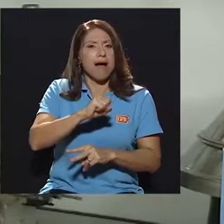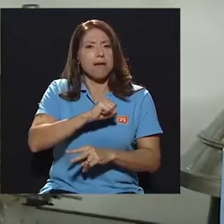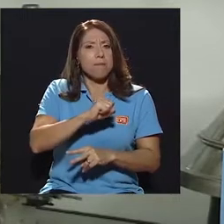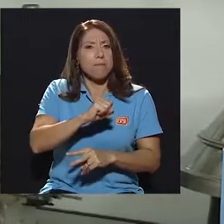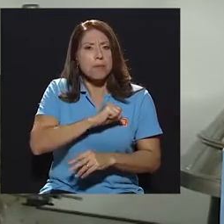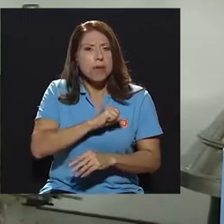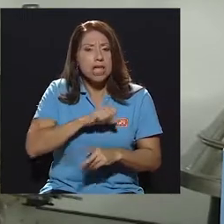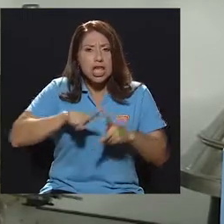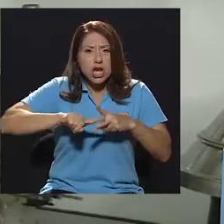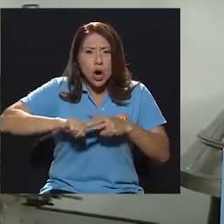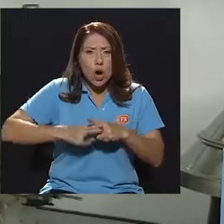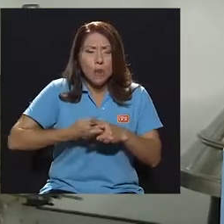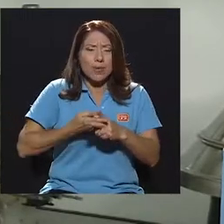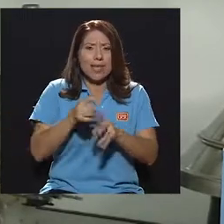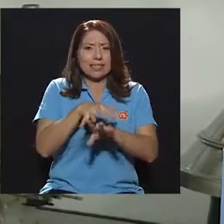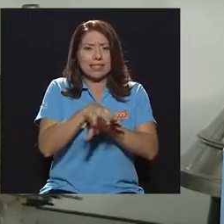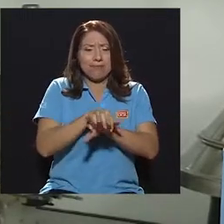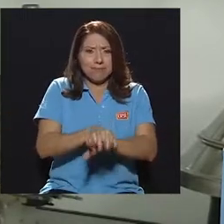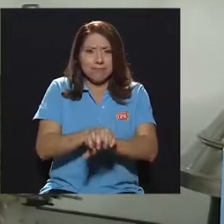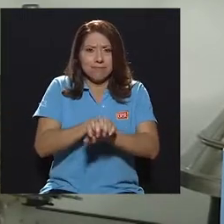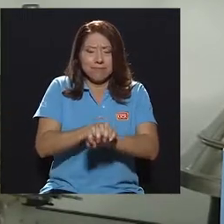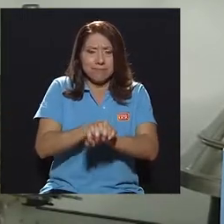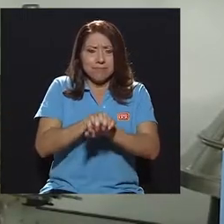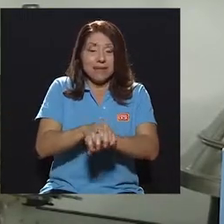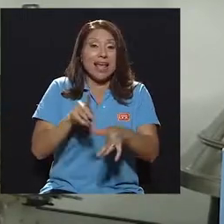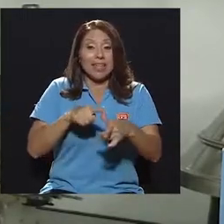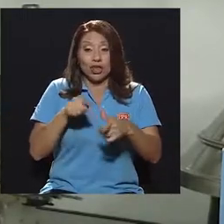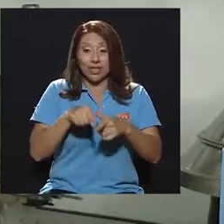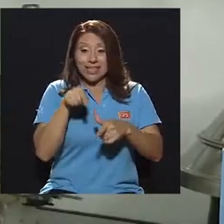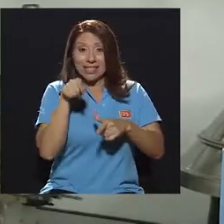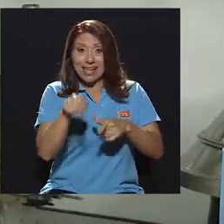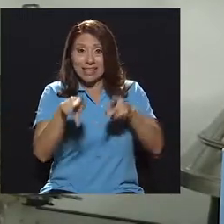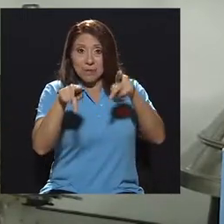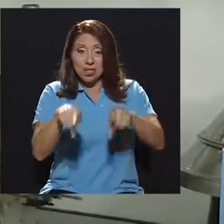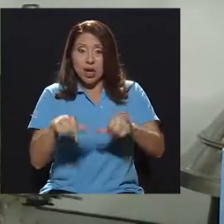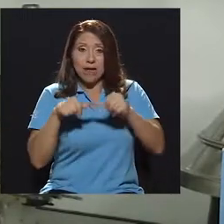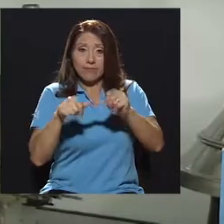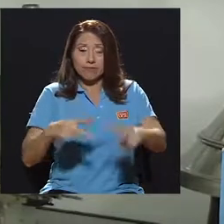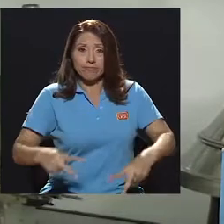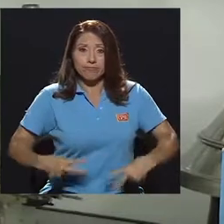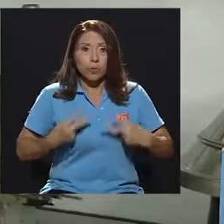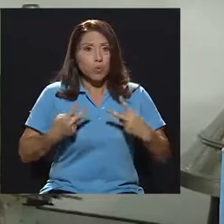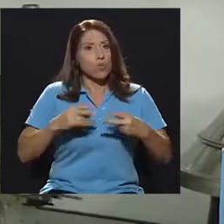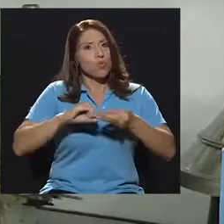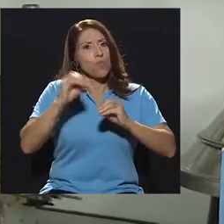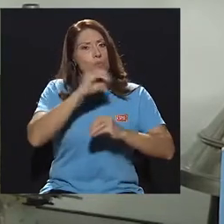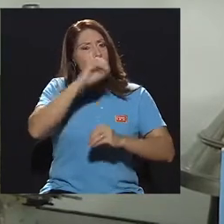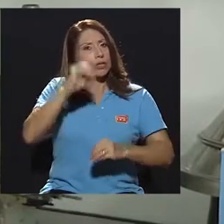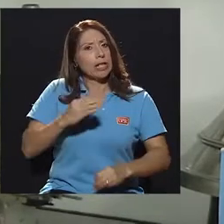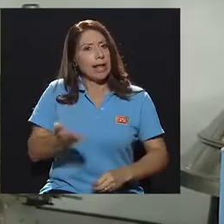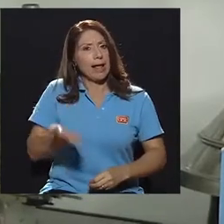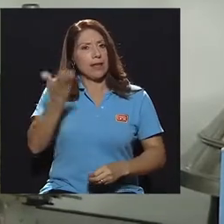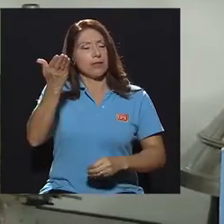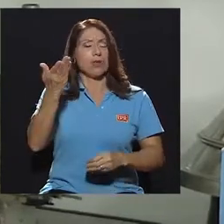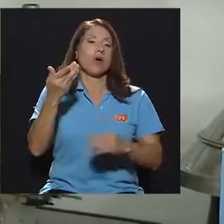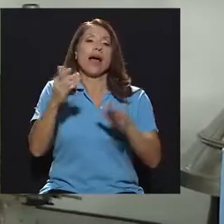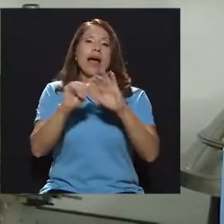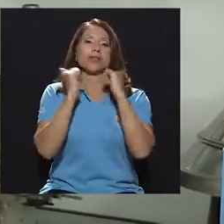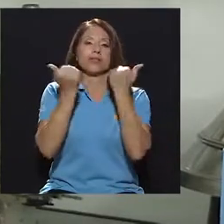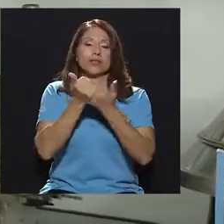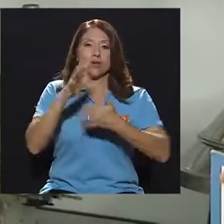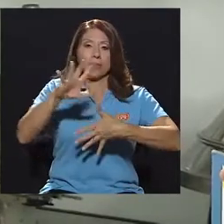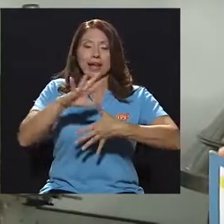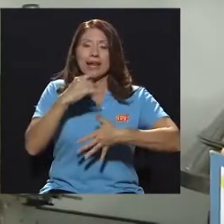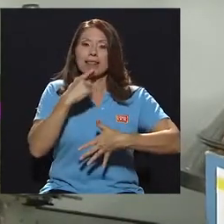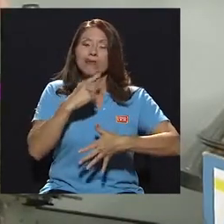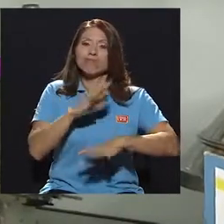antes posible. La tasa de probabilidad de que esa persona sobreviva es muy alta. Por eso la Asociación Americana dijo, no, hay que